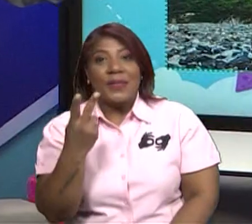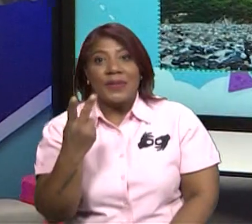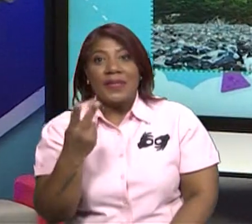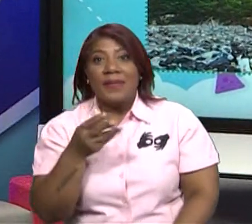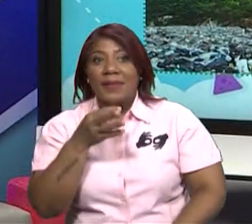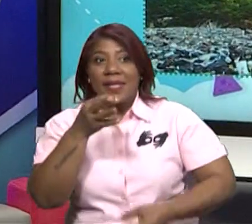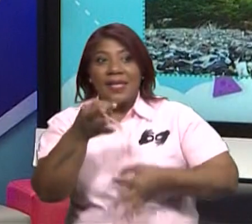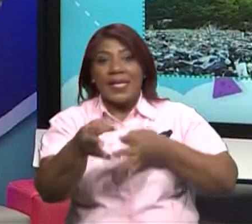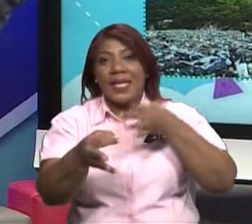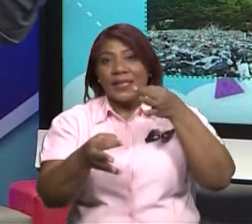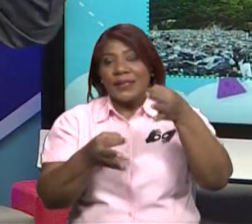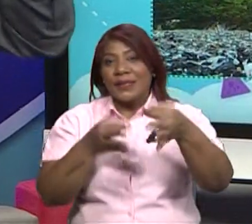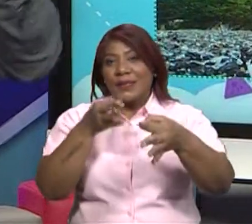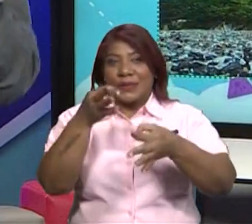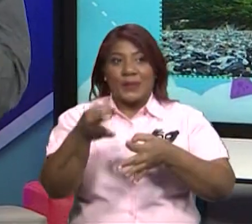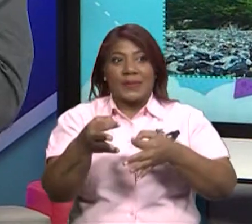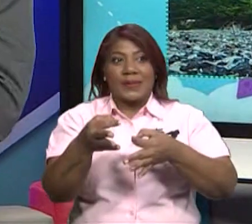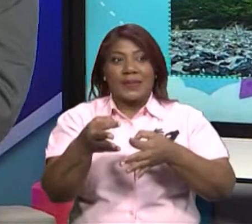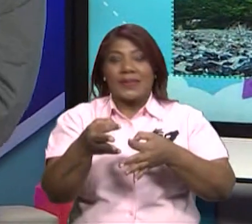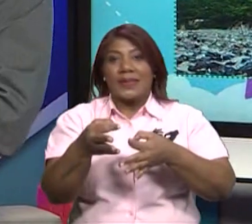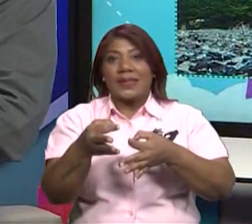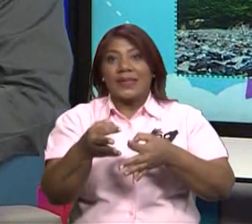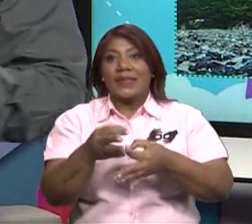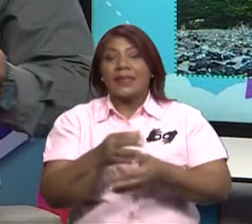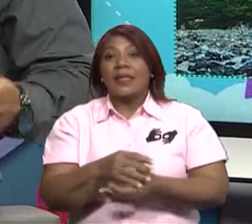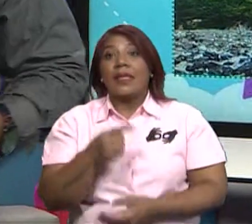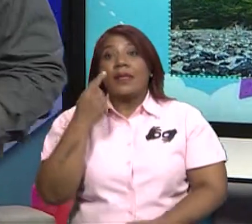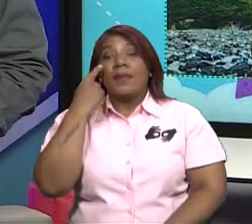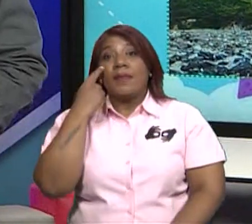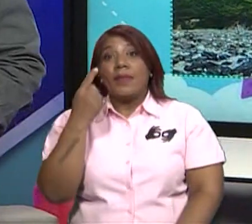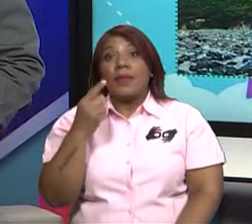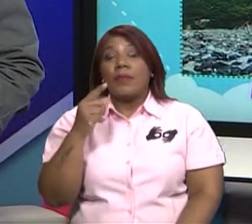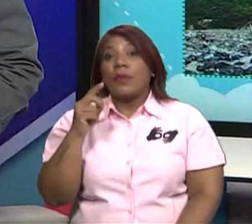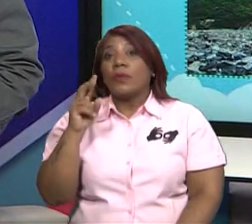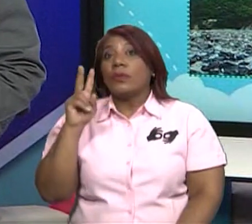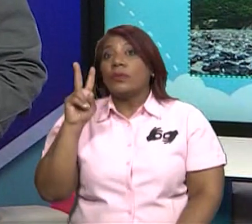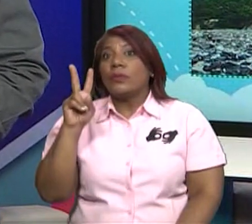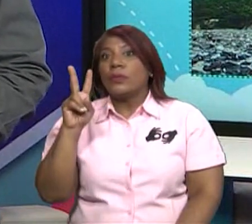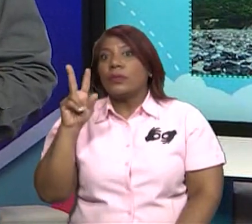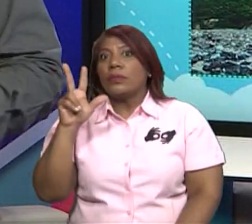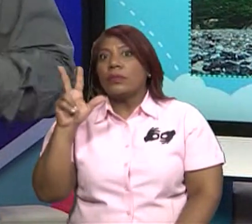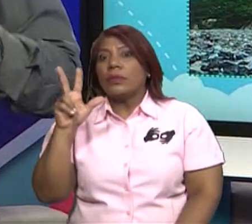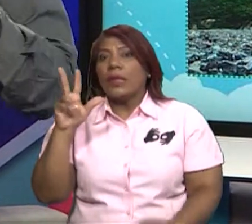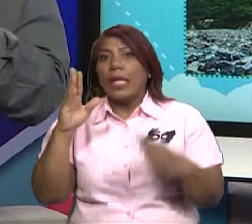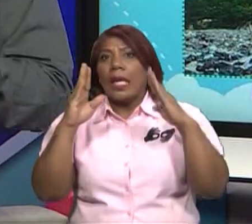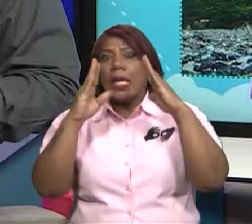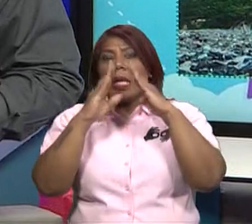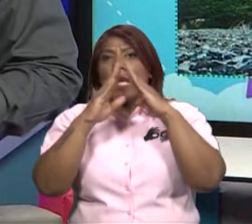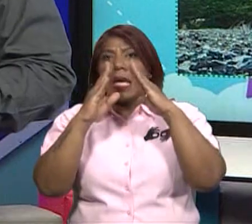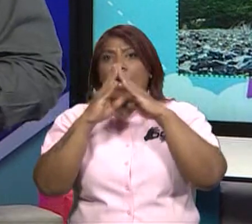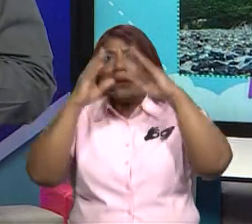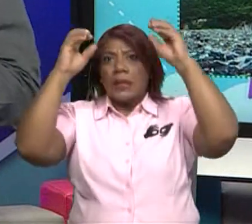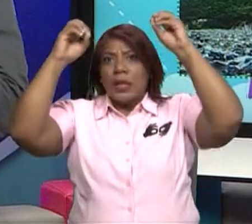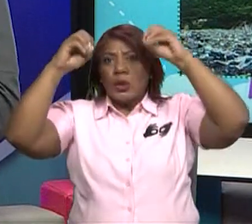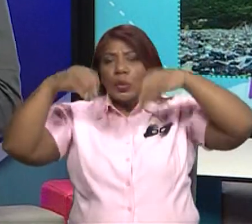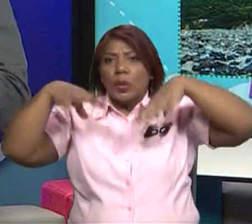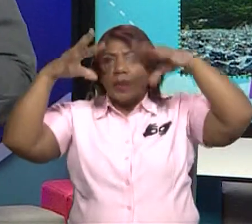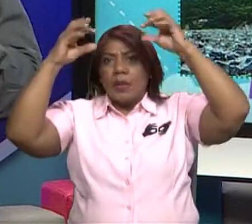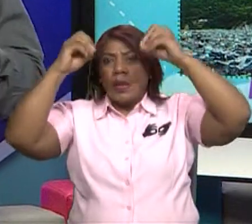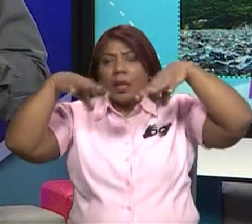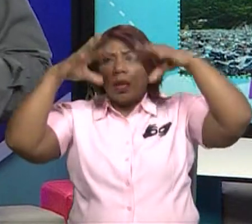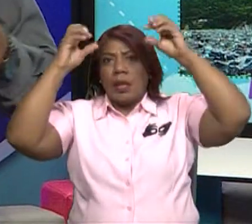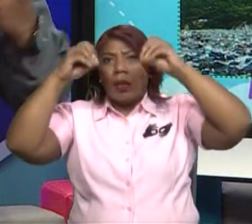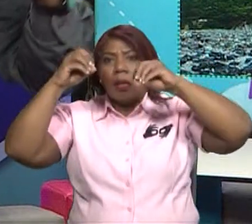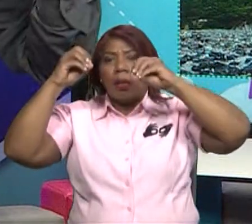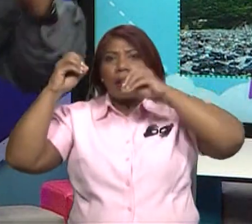lluvia que cayeron, vemos que las casas se cayeron, tres, cuatro casas. Y la gente sale llorando y dice, ay,